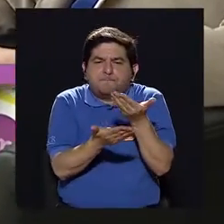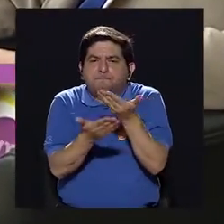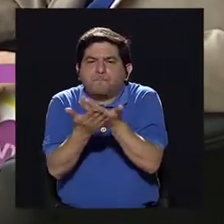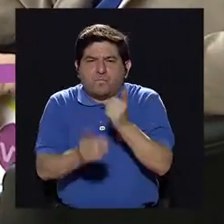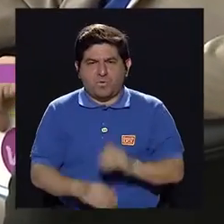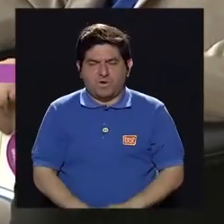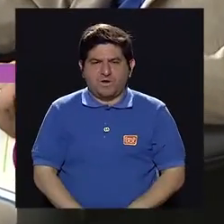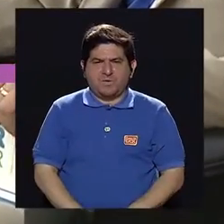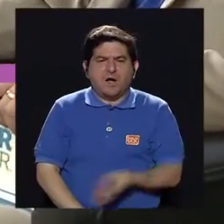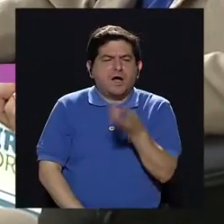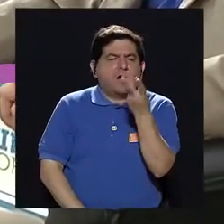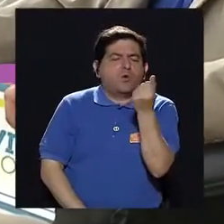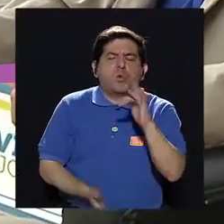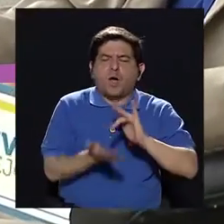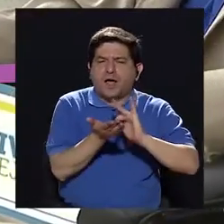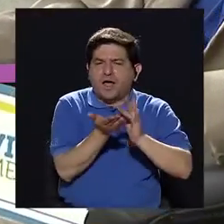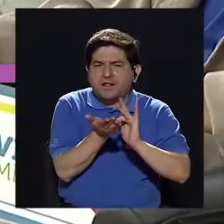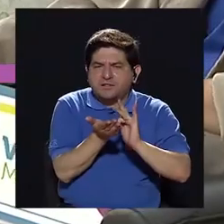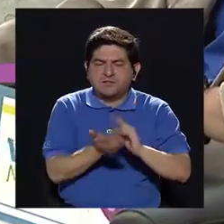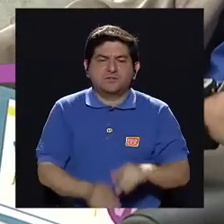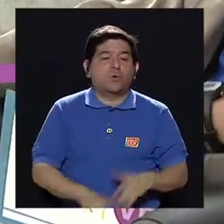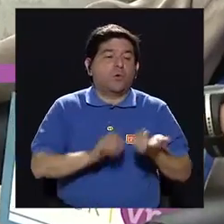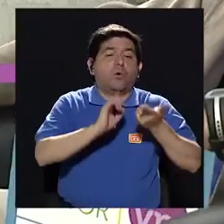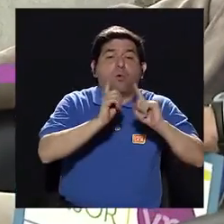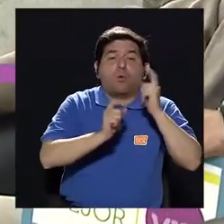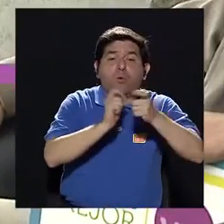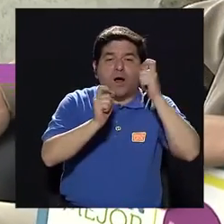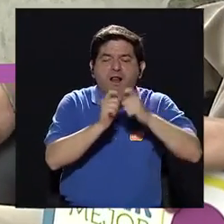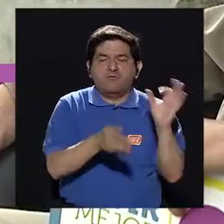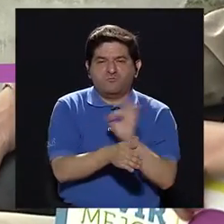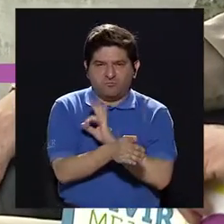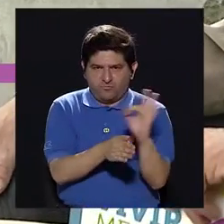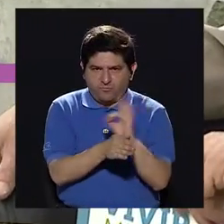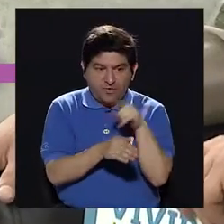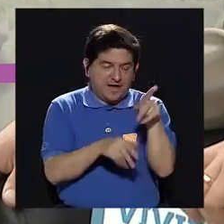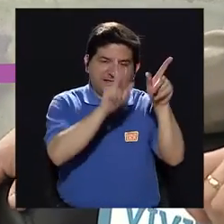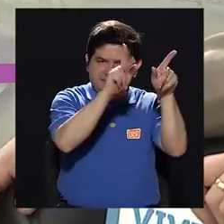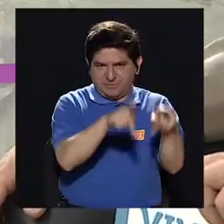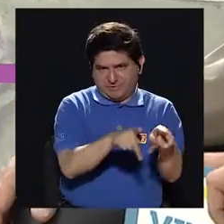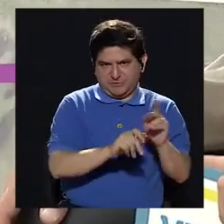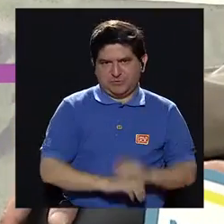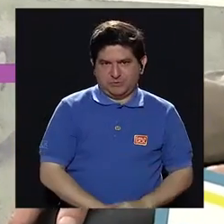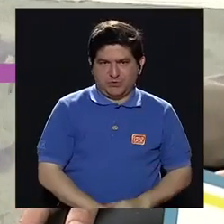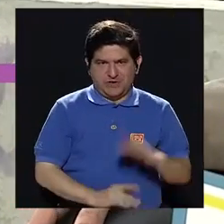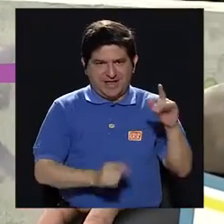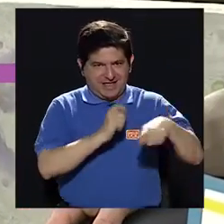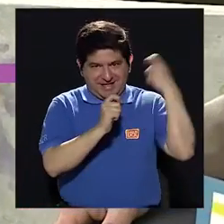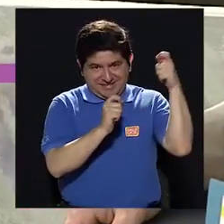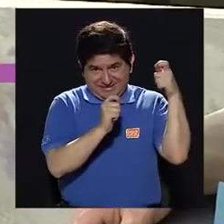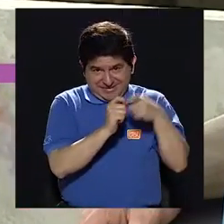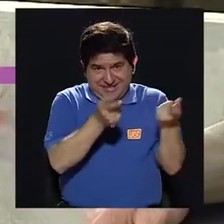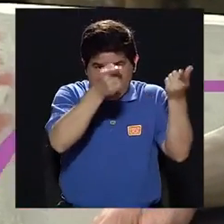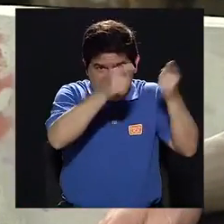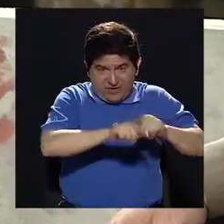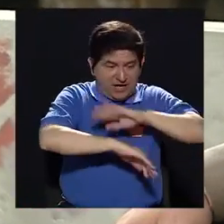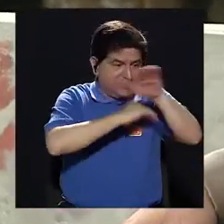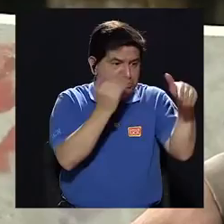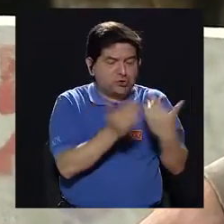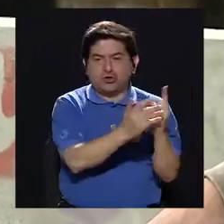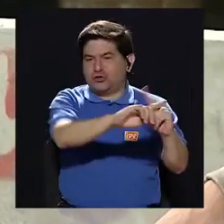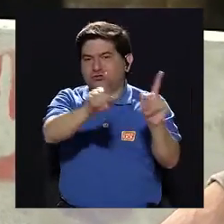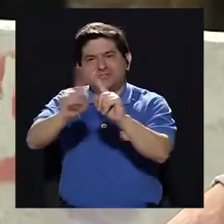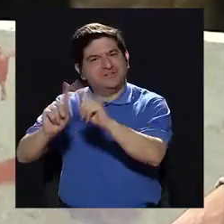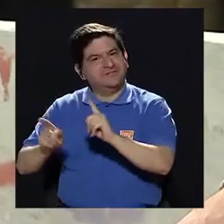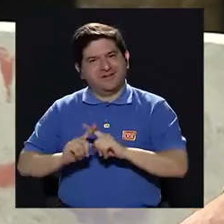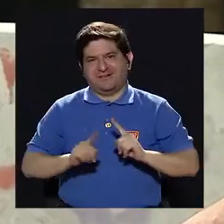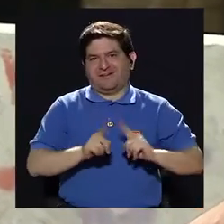qué cantidad de medicamento y cuáles le van a funcionar a esta persona en específico, porque todos los